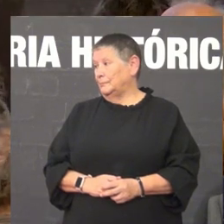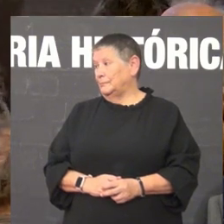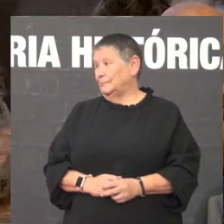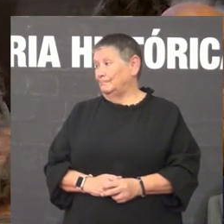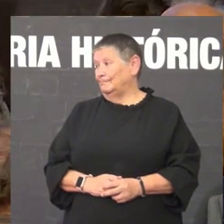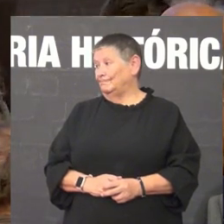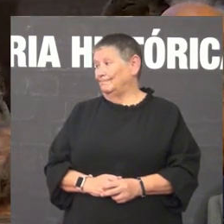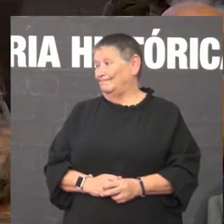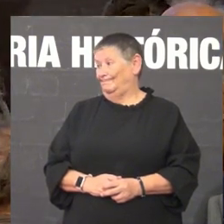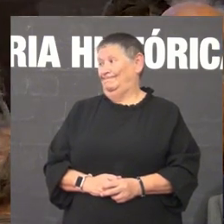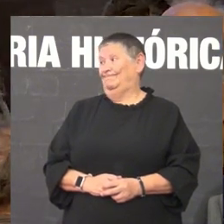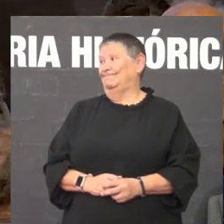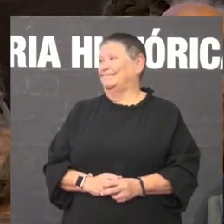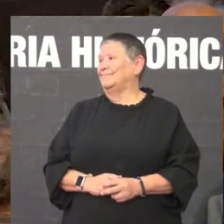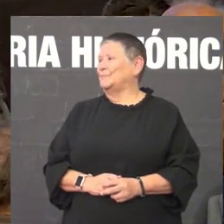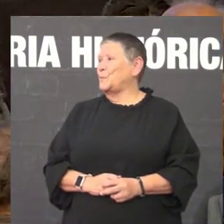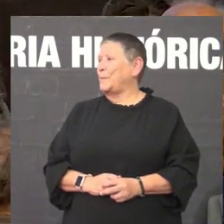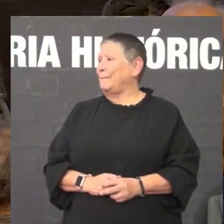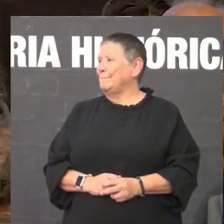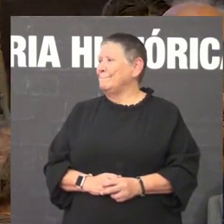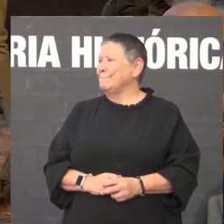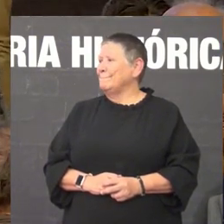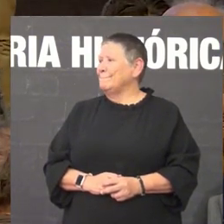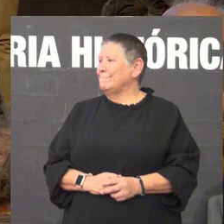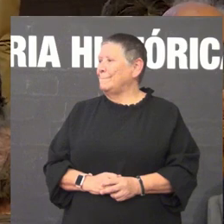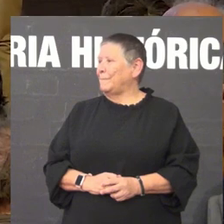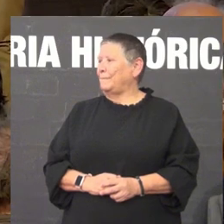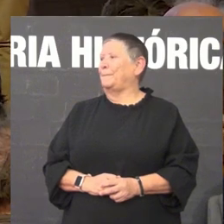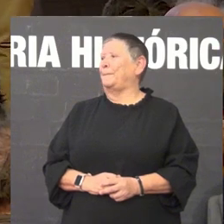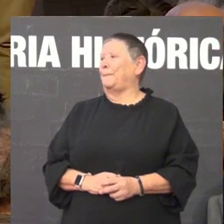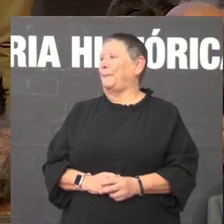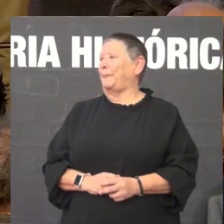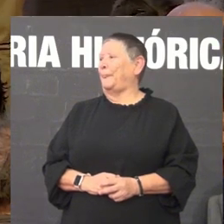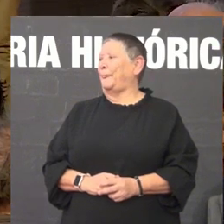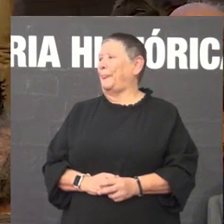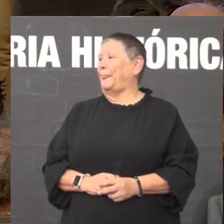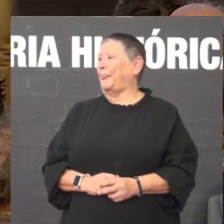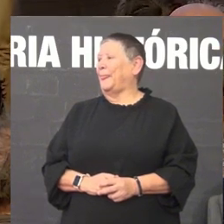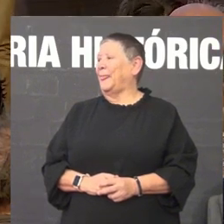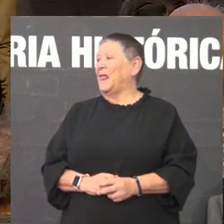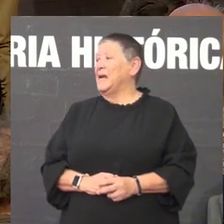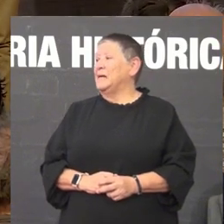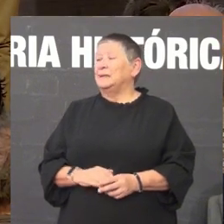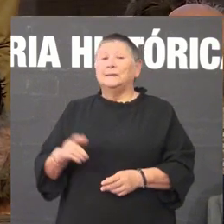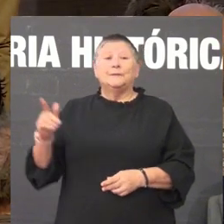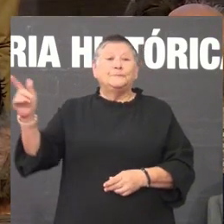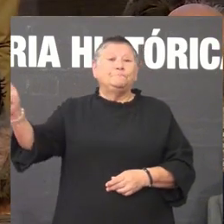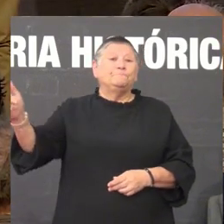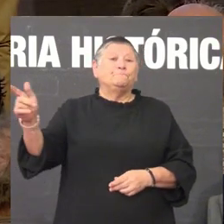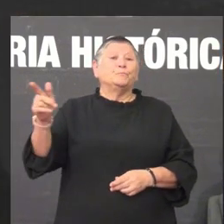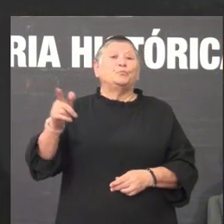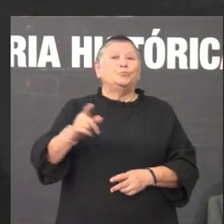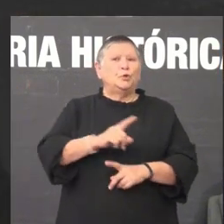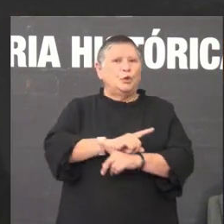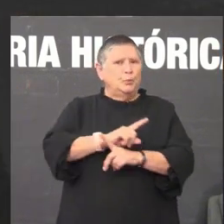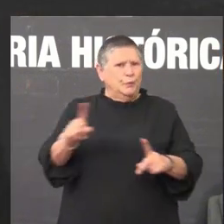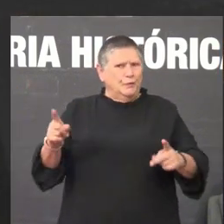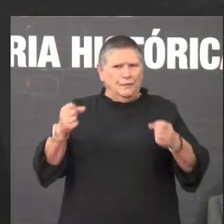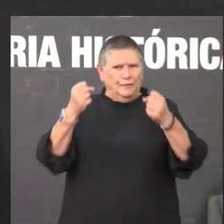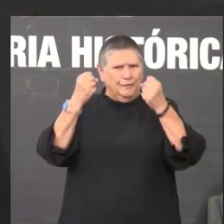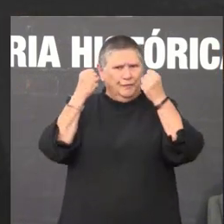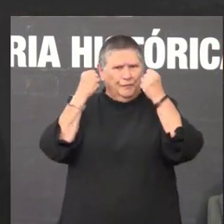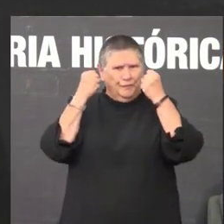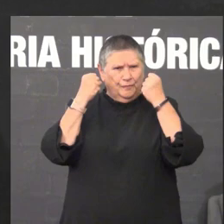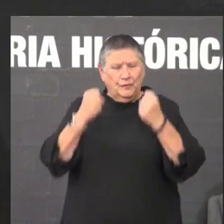aí estamos aí está a cuestión de que a proibición foi tan tan forte que